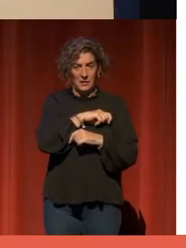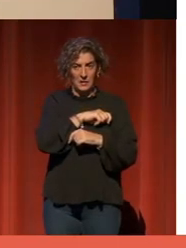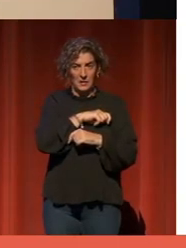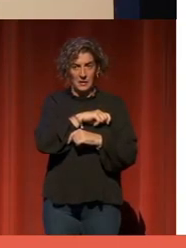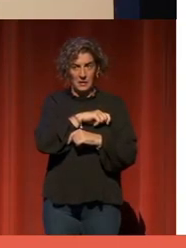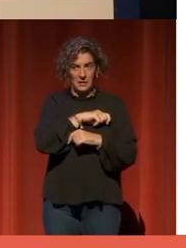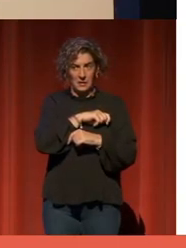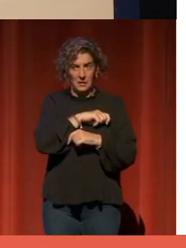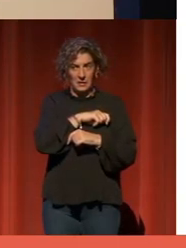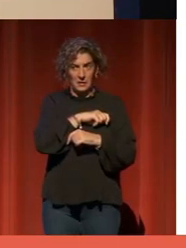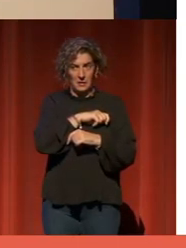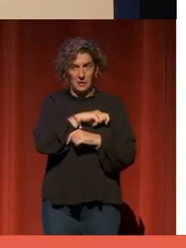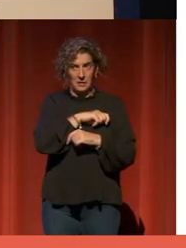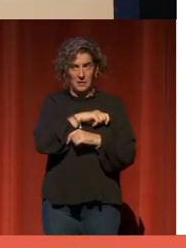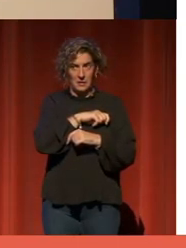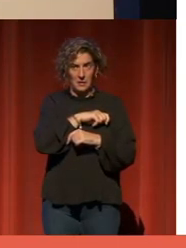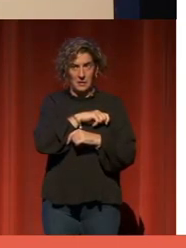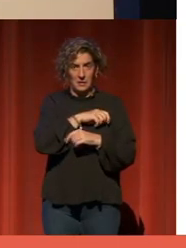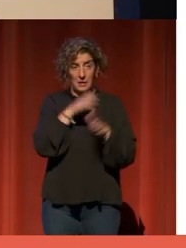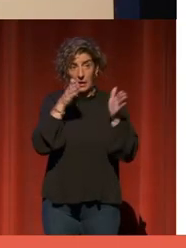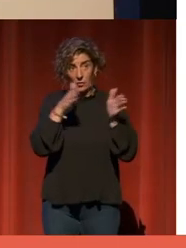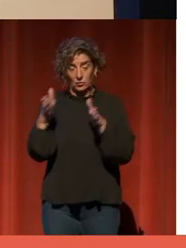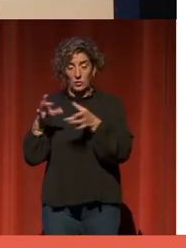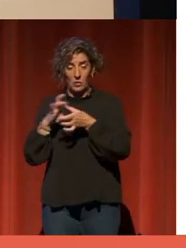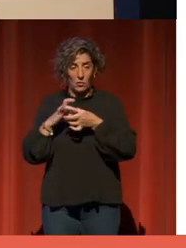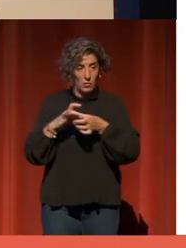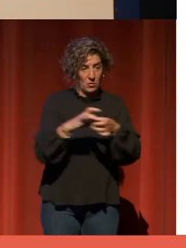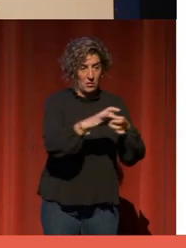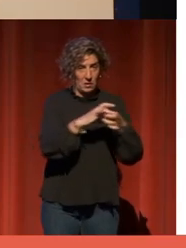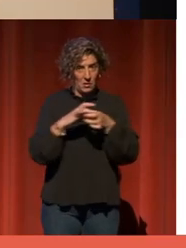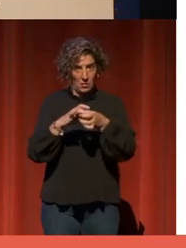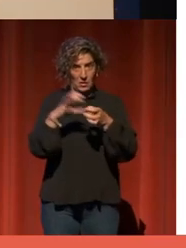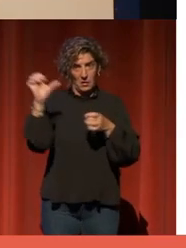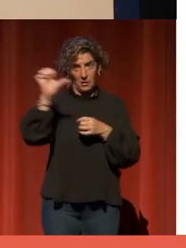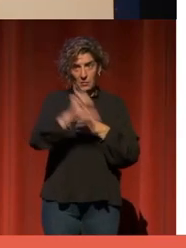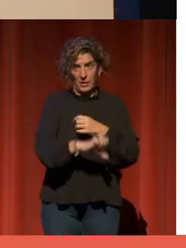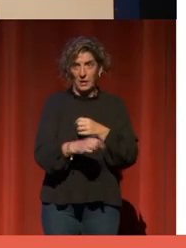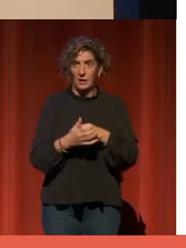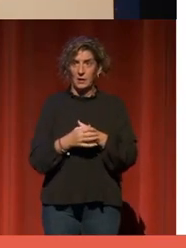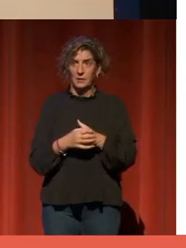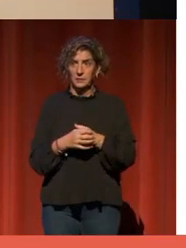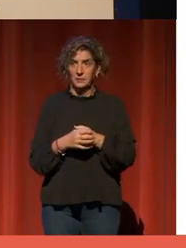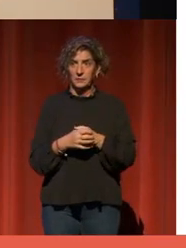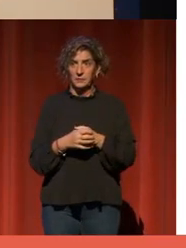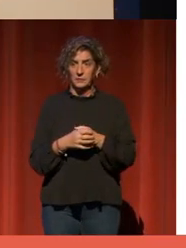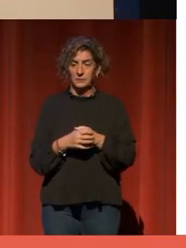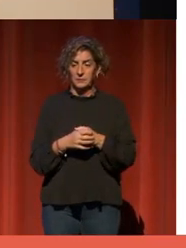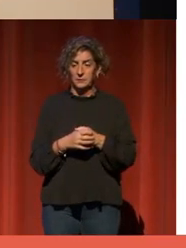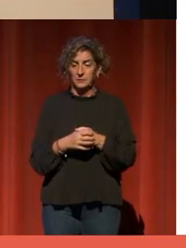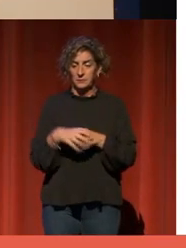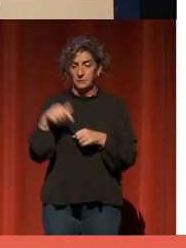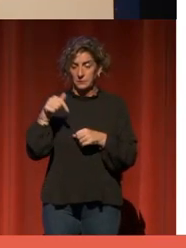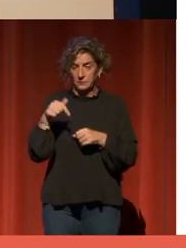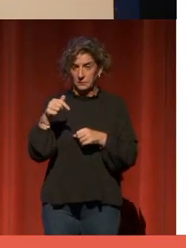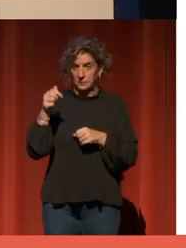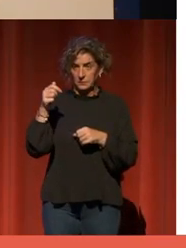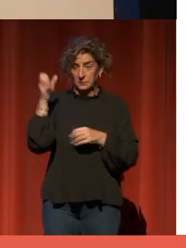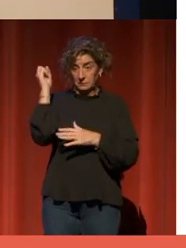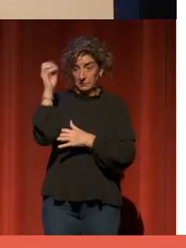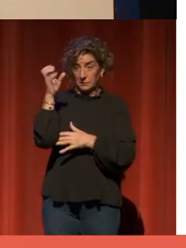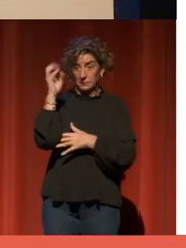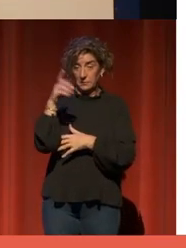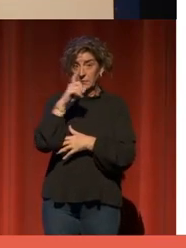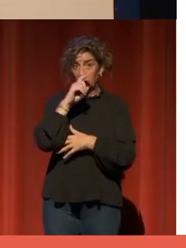del Consejo de la Unión Europea. Y, bueno, en la recomendación, que en realidad es una actualización de la de